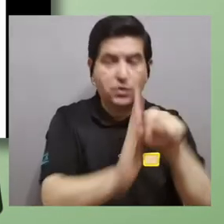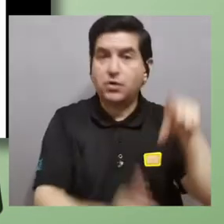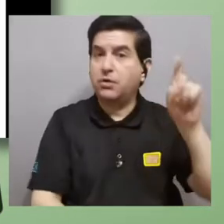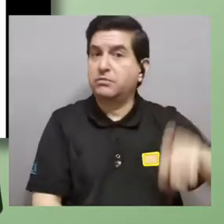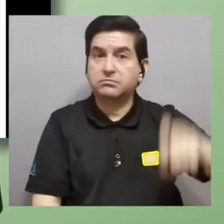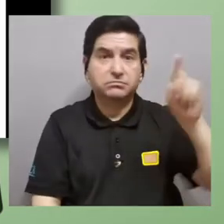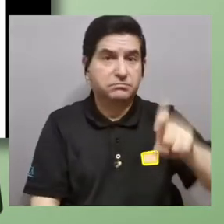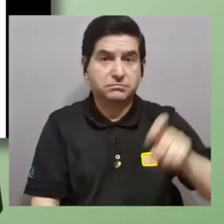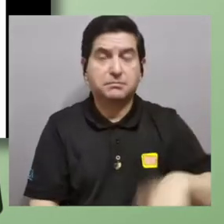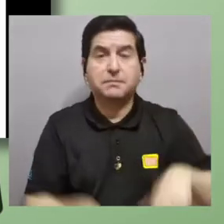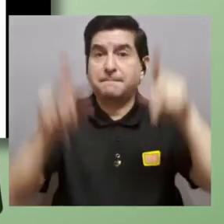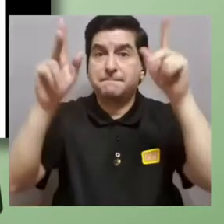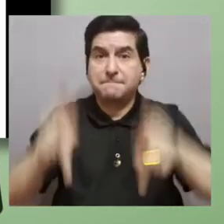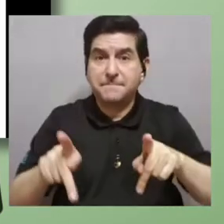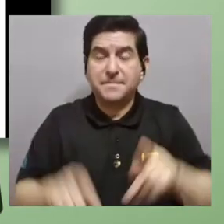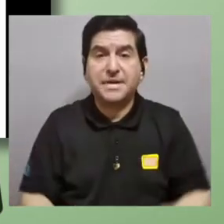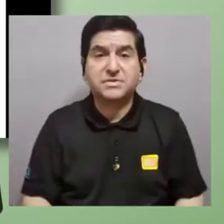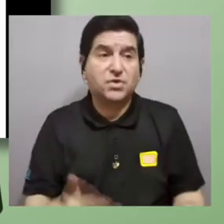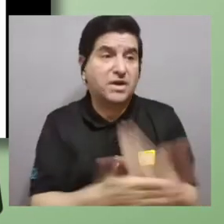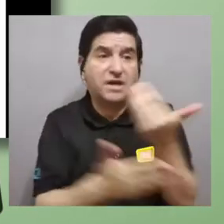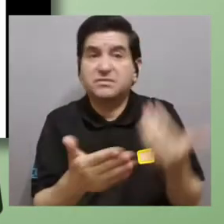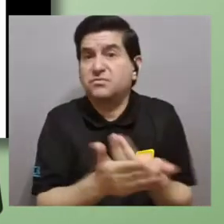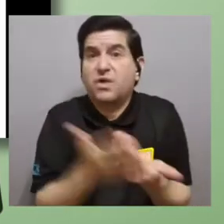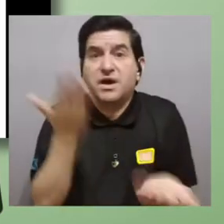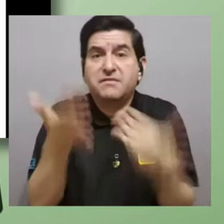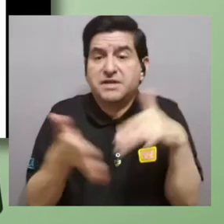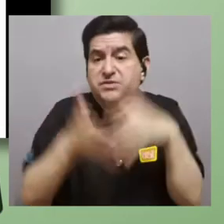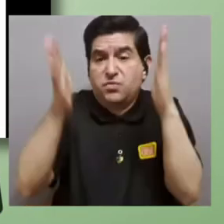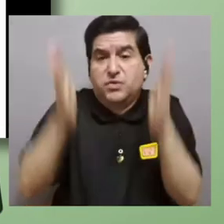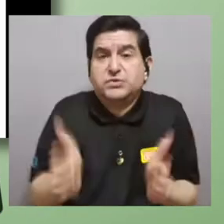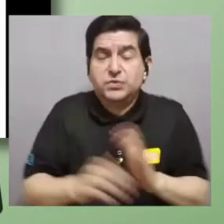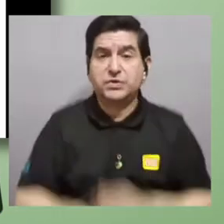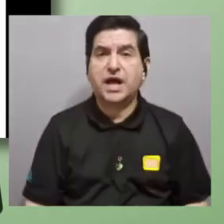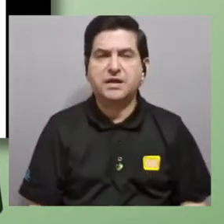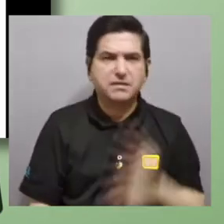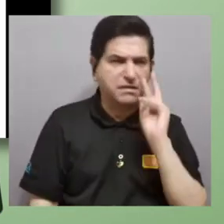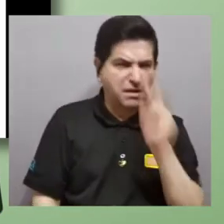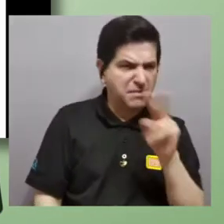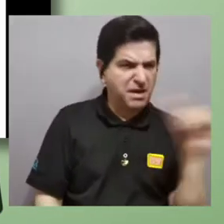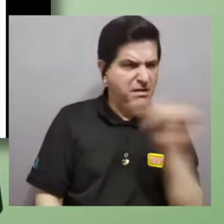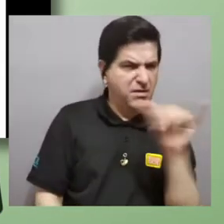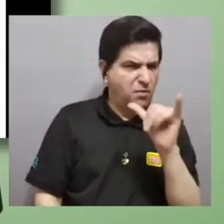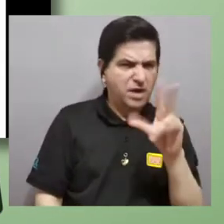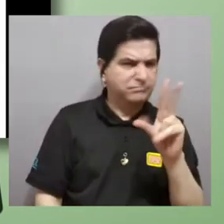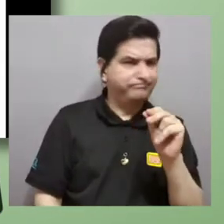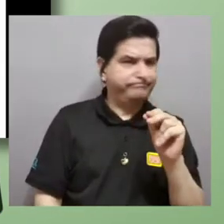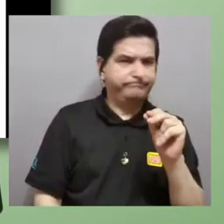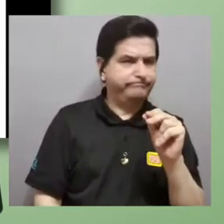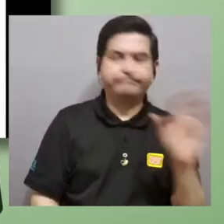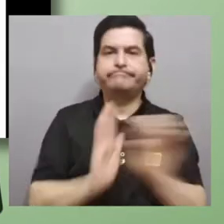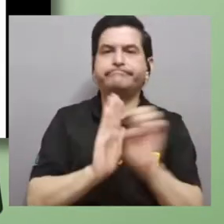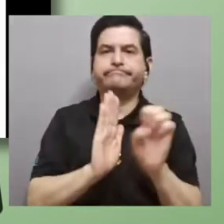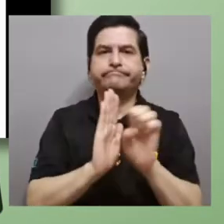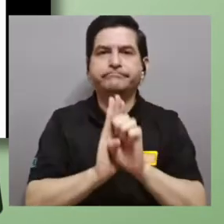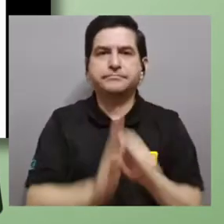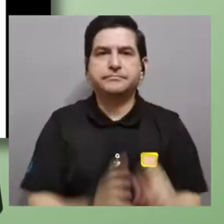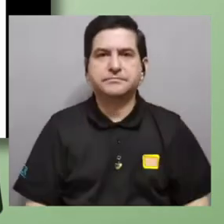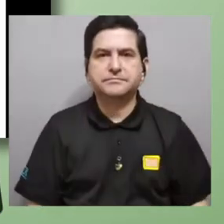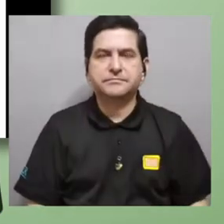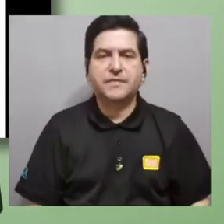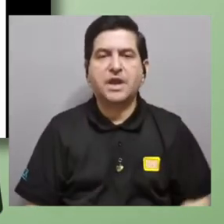no es necesariamente lo que las personas novatas digamos estudiantes ven en esos mismos símbolos por ejemplo